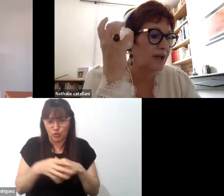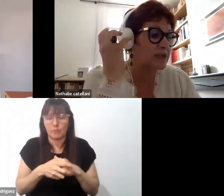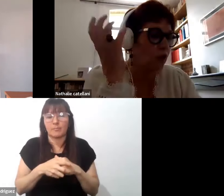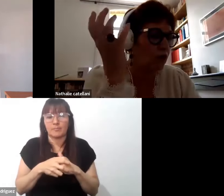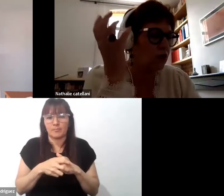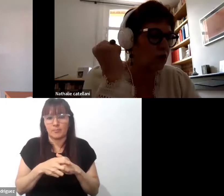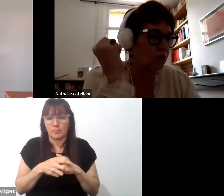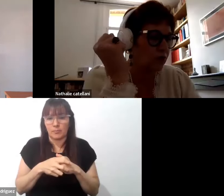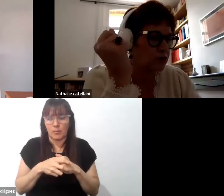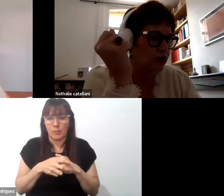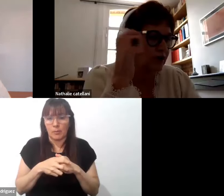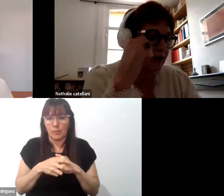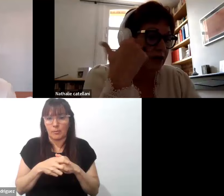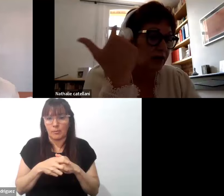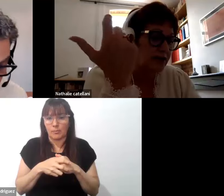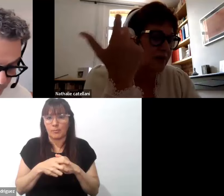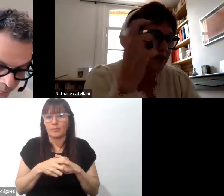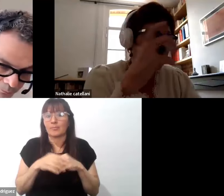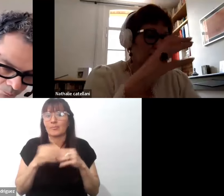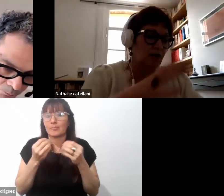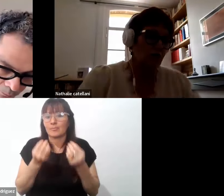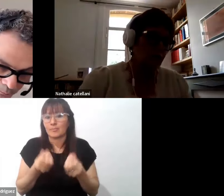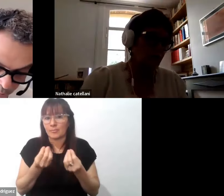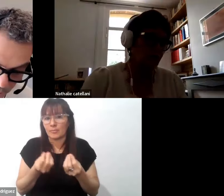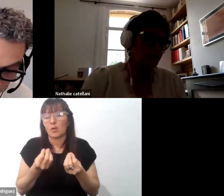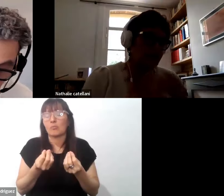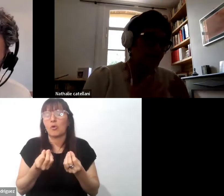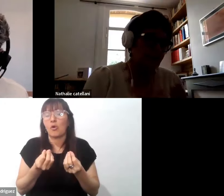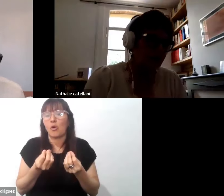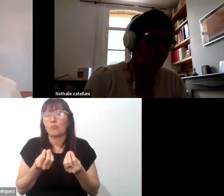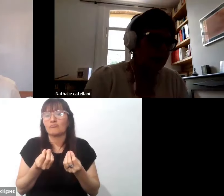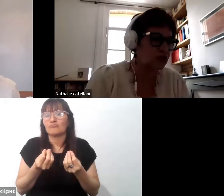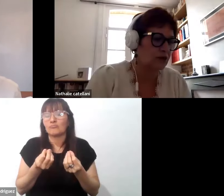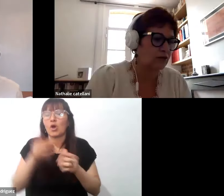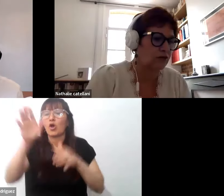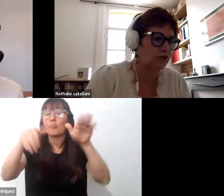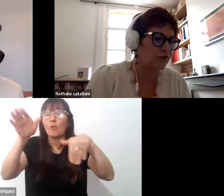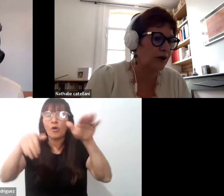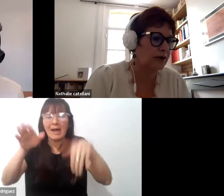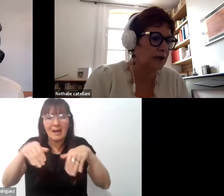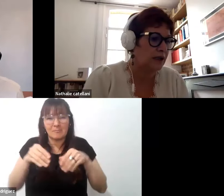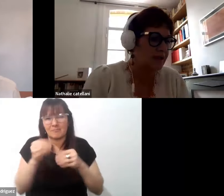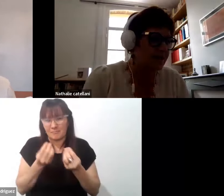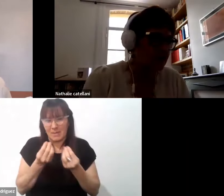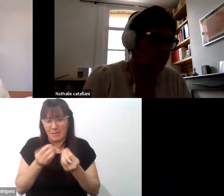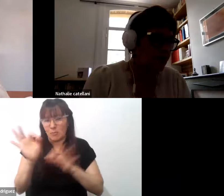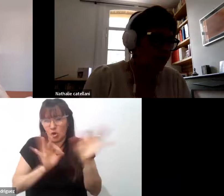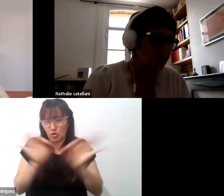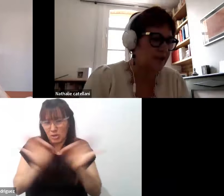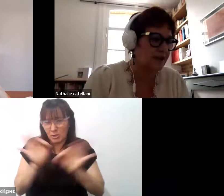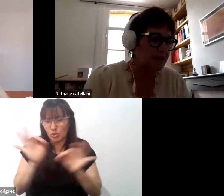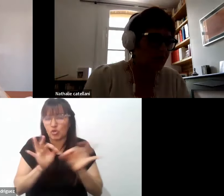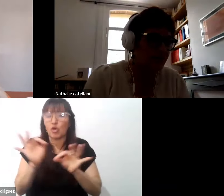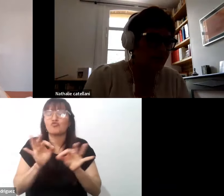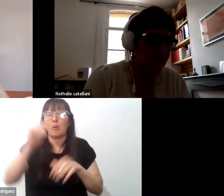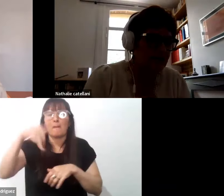por un llamado a microproyectos. Las temáticas son amplias